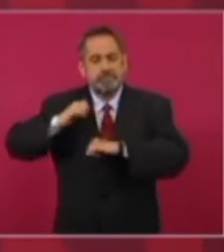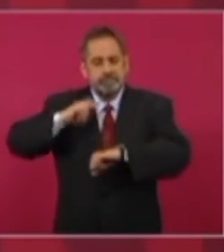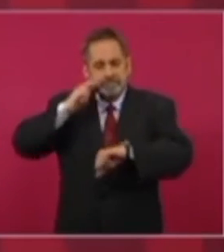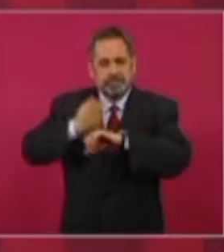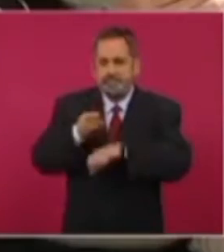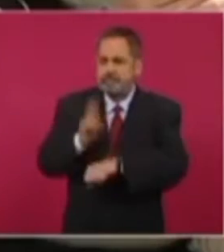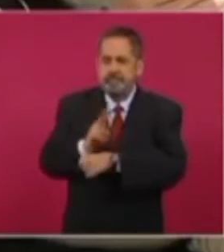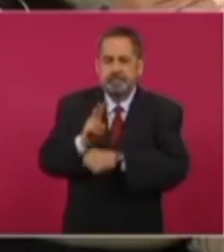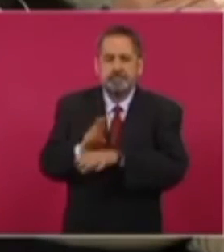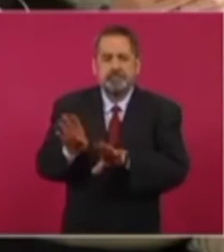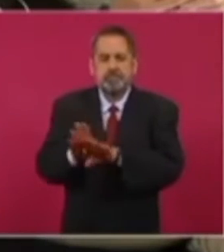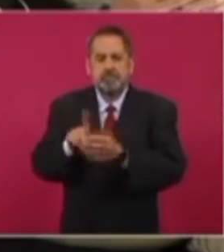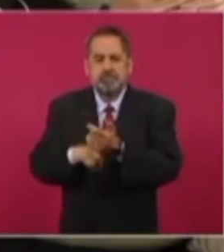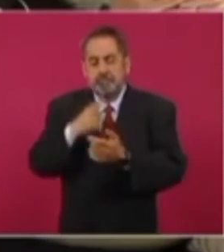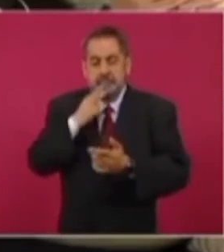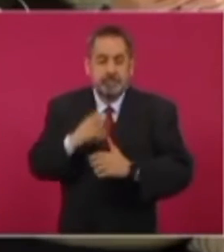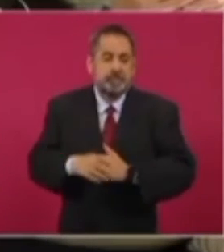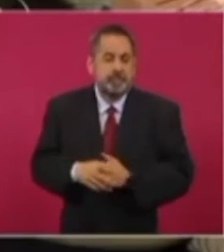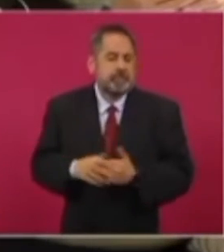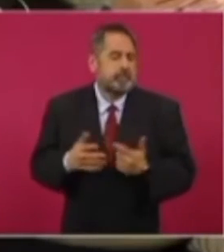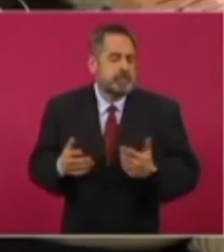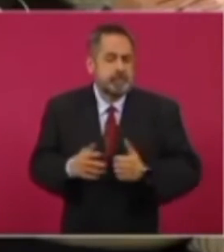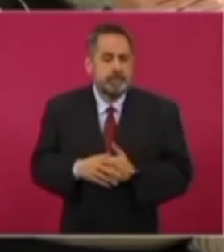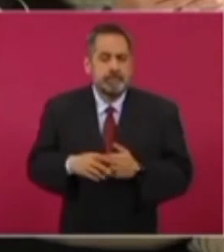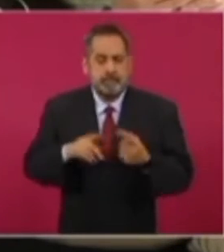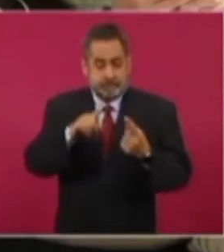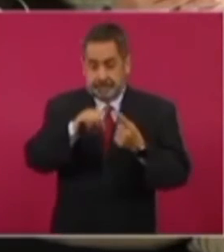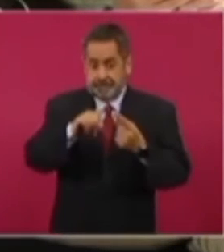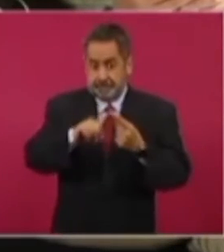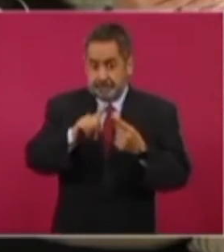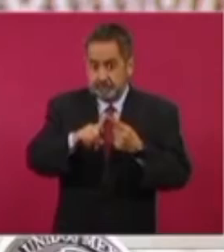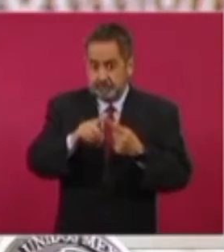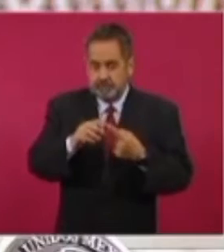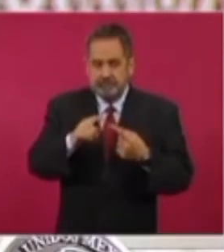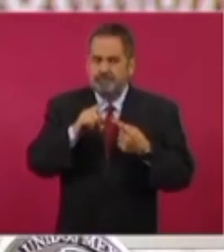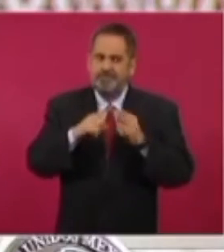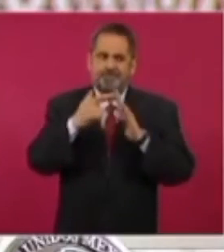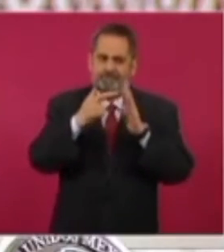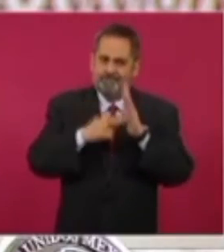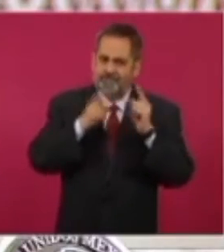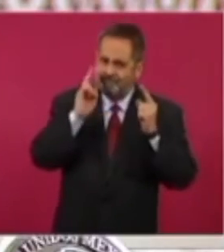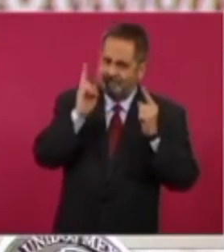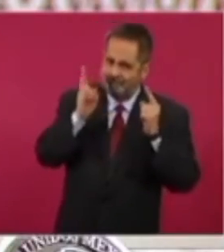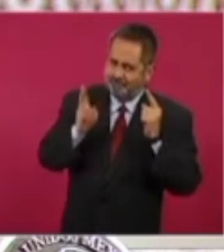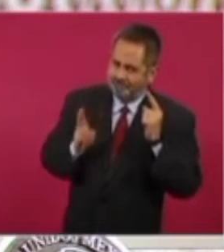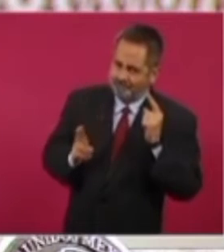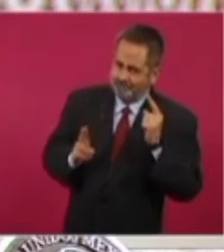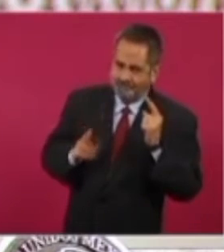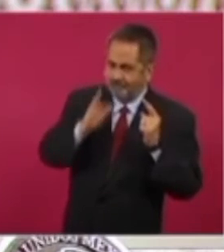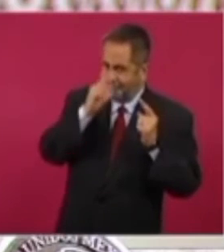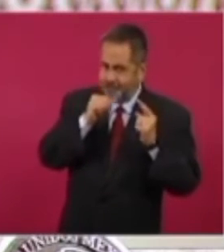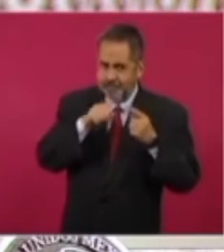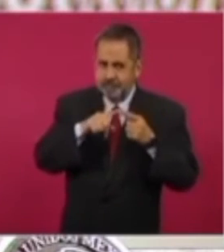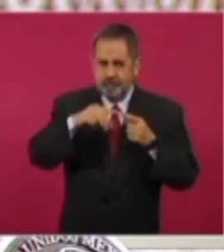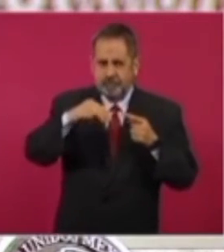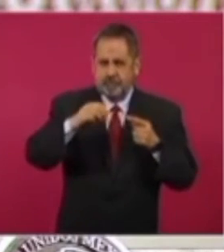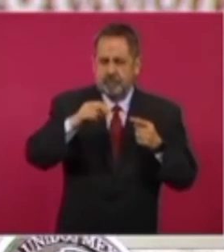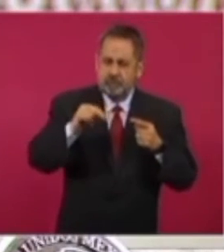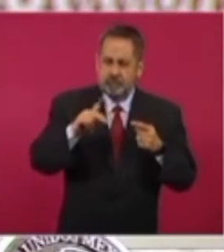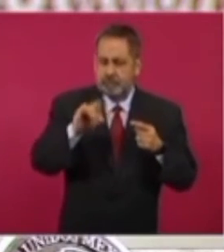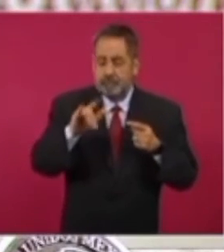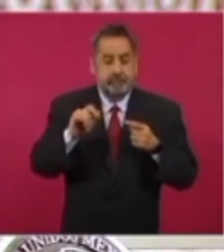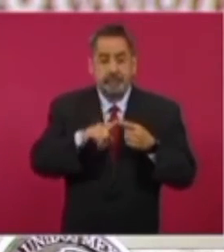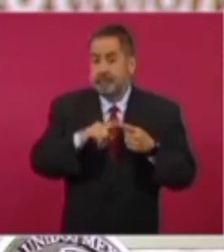uso de este medicamento. Uno de ellos tiene importantes restricciones respecto a su uso, el molupiravir,